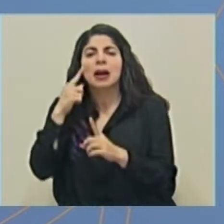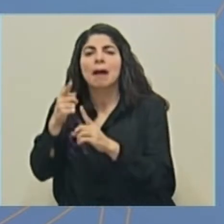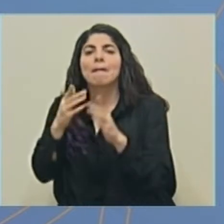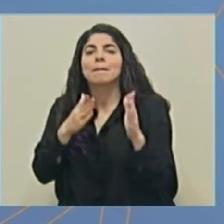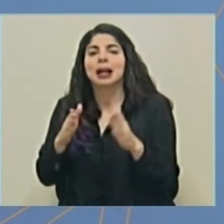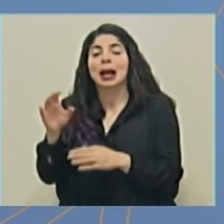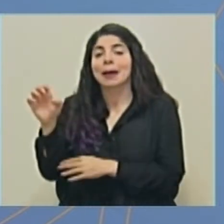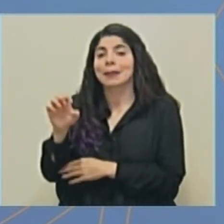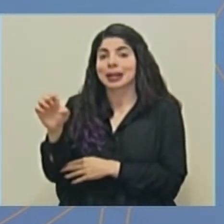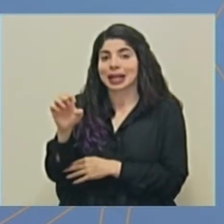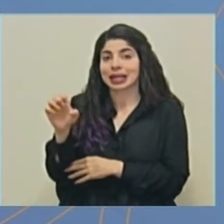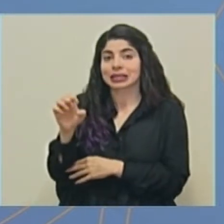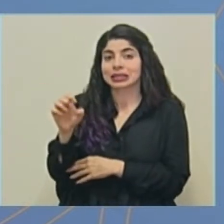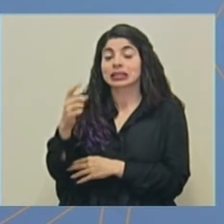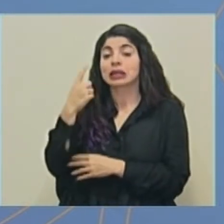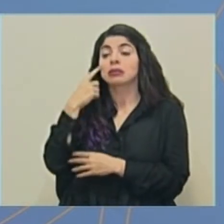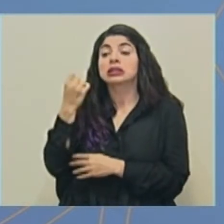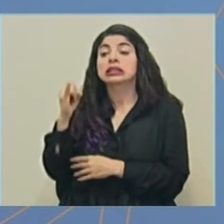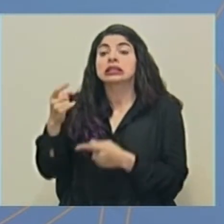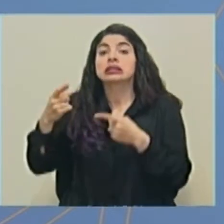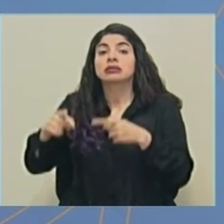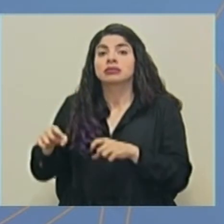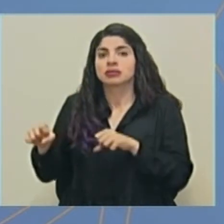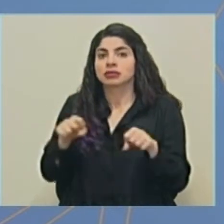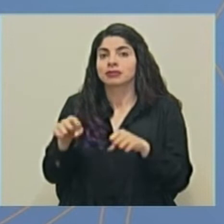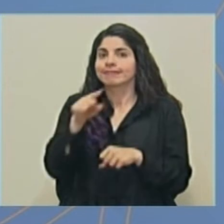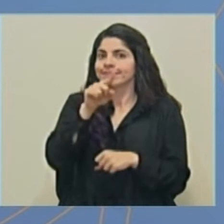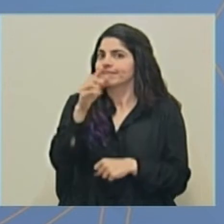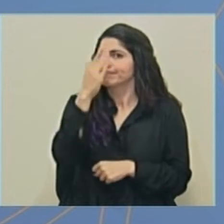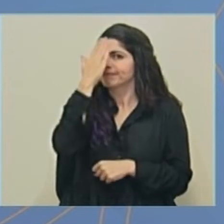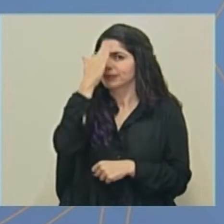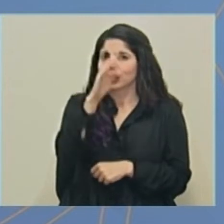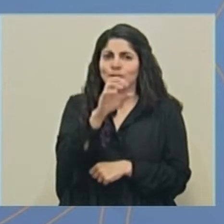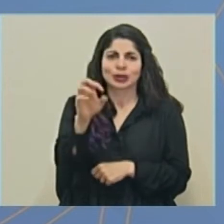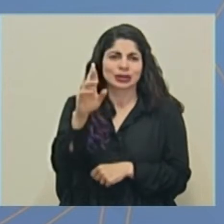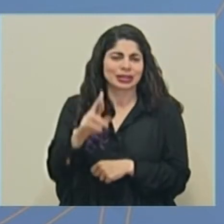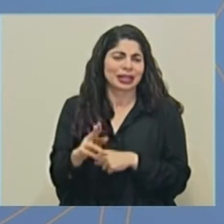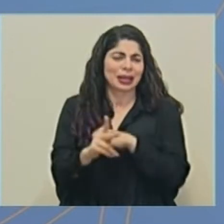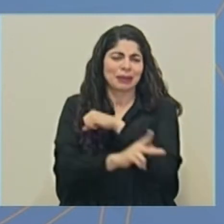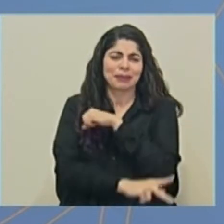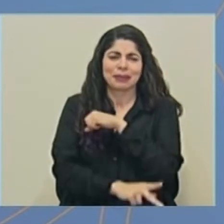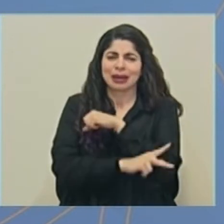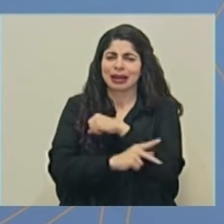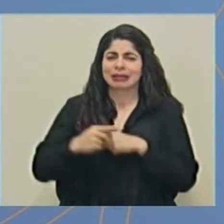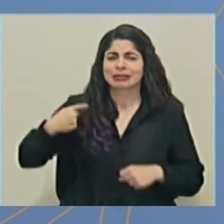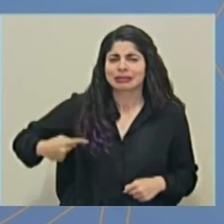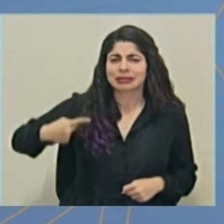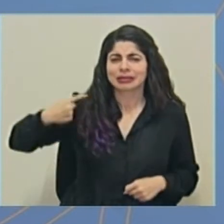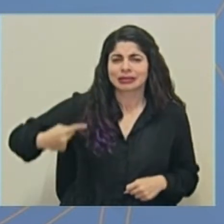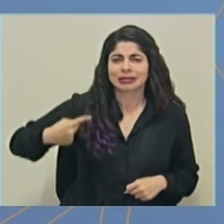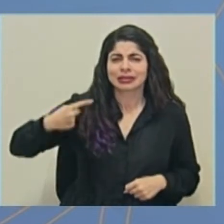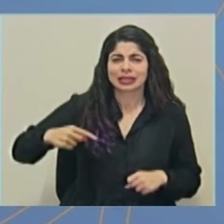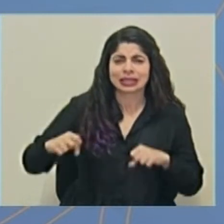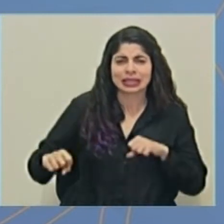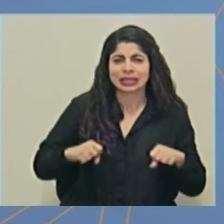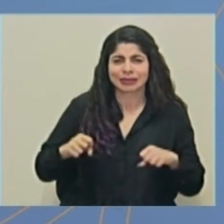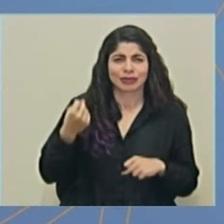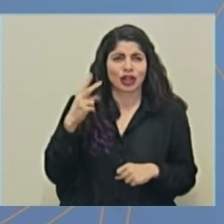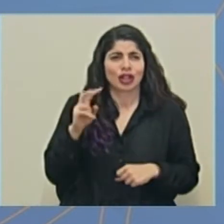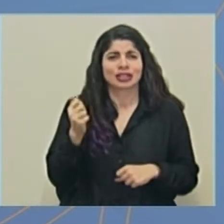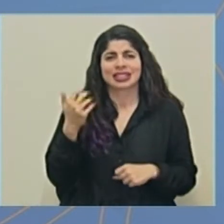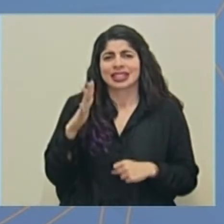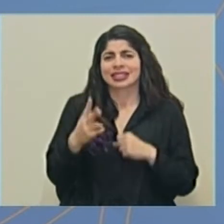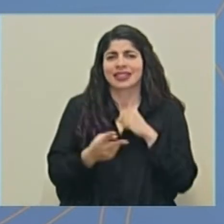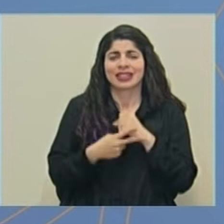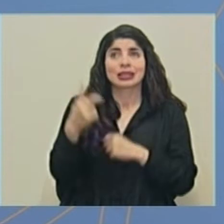plan de emergencia por sismo. Recordemos que Costa Rica es un país eminentemente sísmico, 12 a 15 veces al